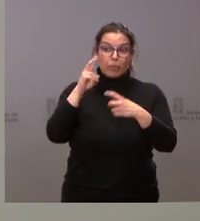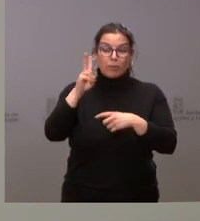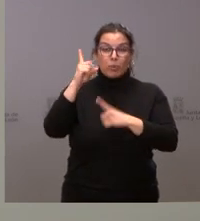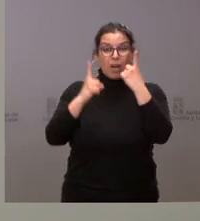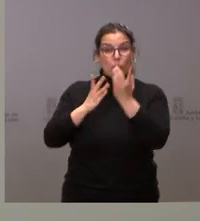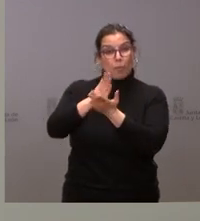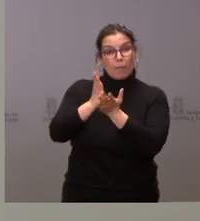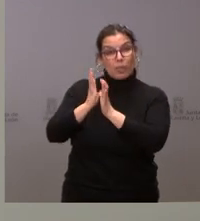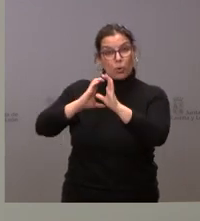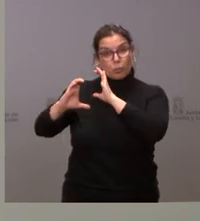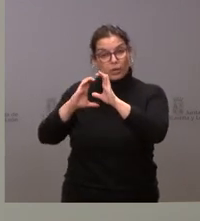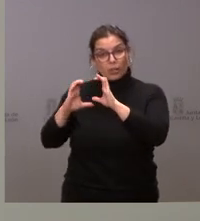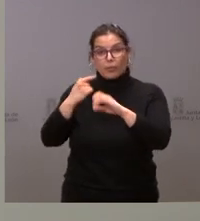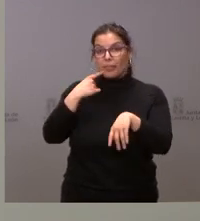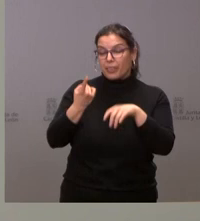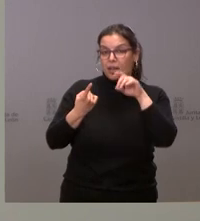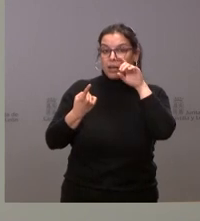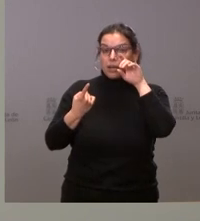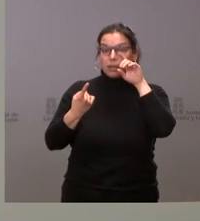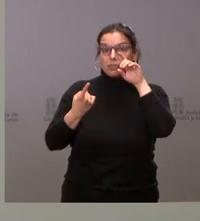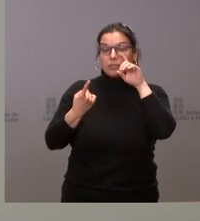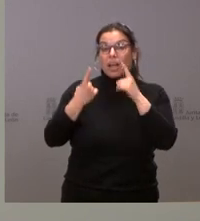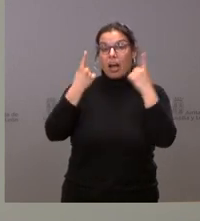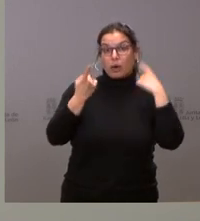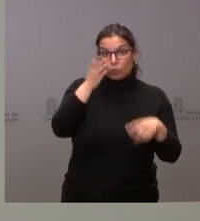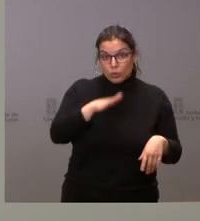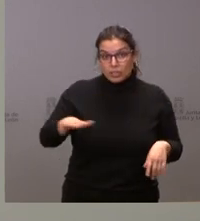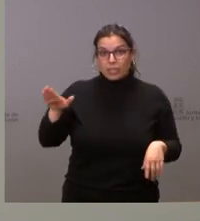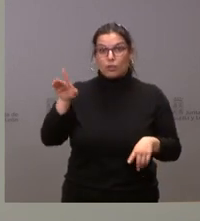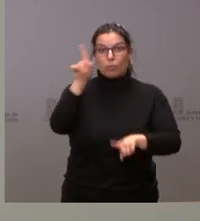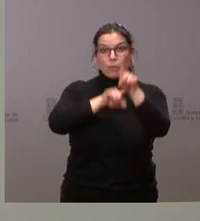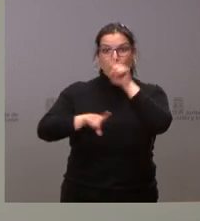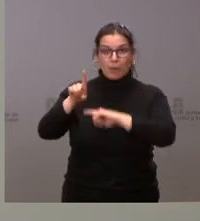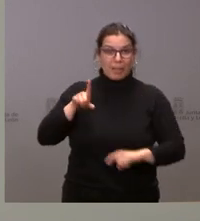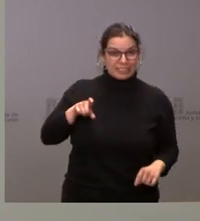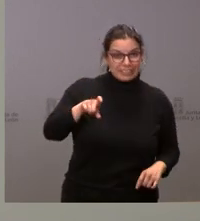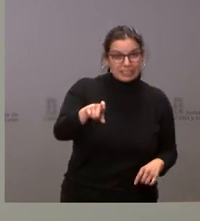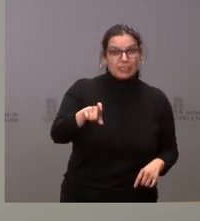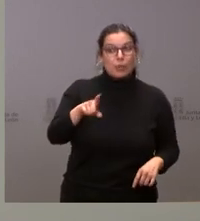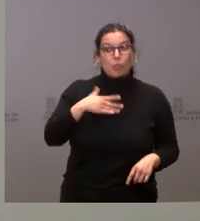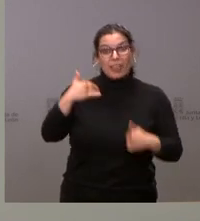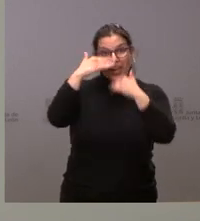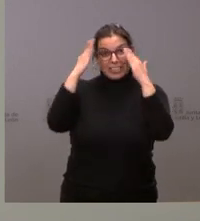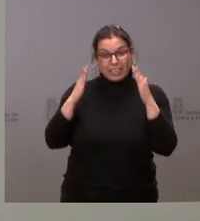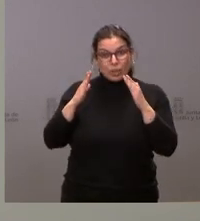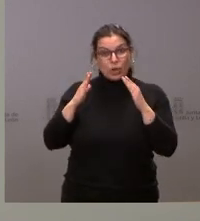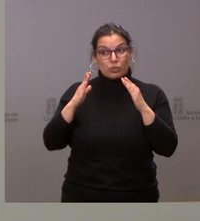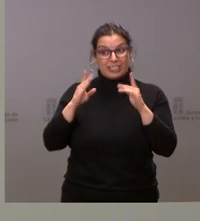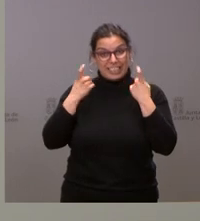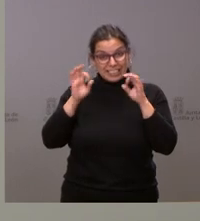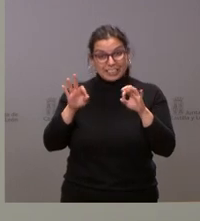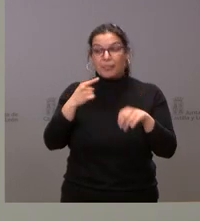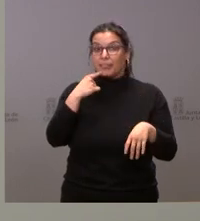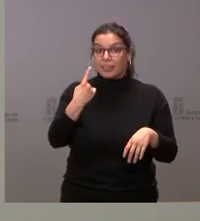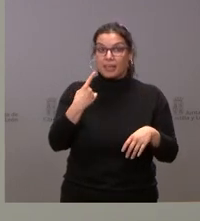comunicación de que habría algunos menores con problemas oncológicos que pudieran necesitar atención, señalarles que seis